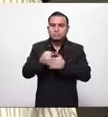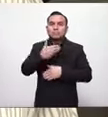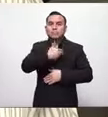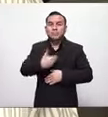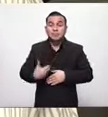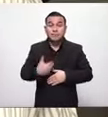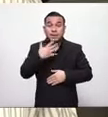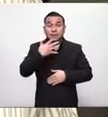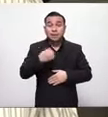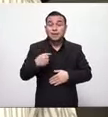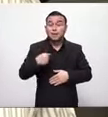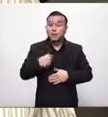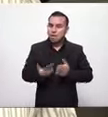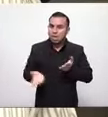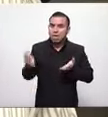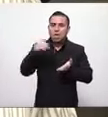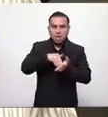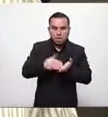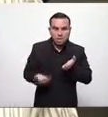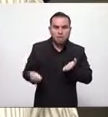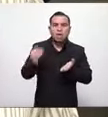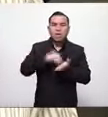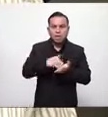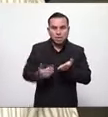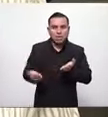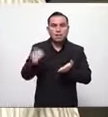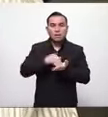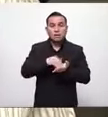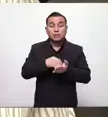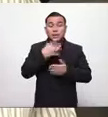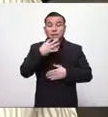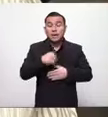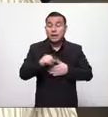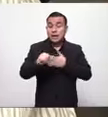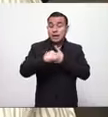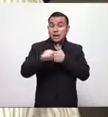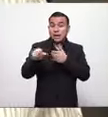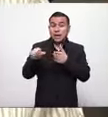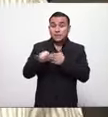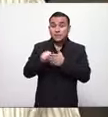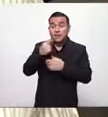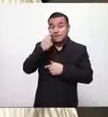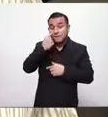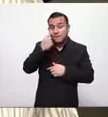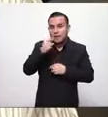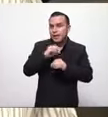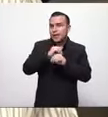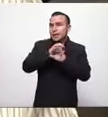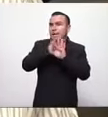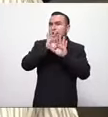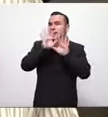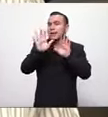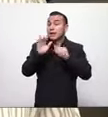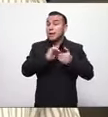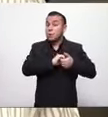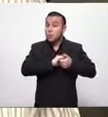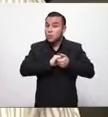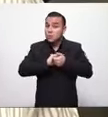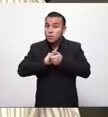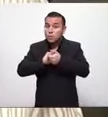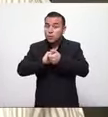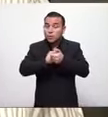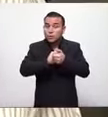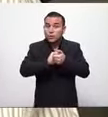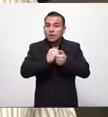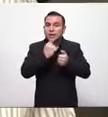lamentablemente no me canso de decirlo en la asamblea hay correlaciones en